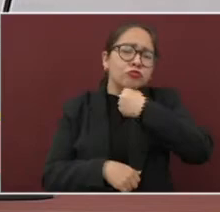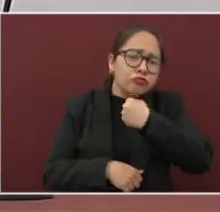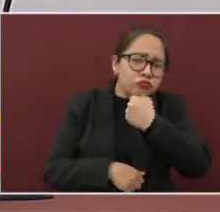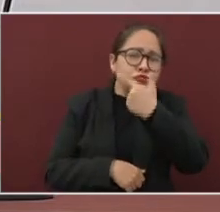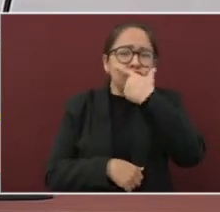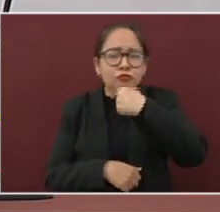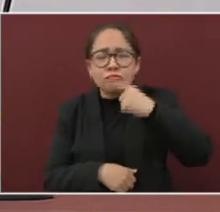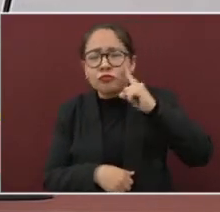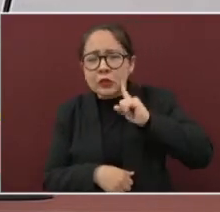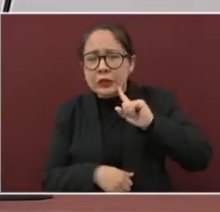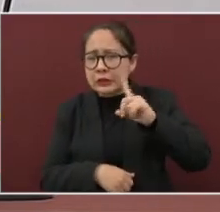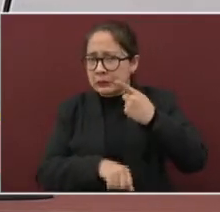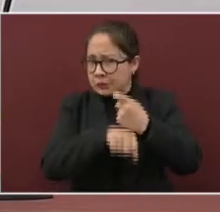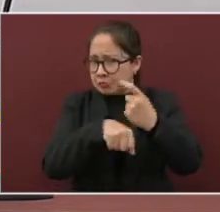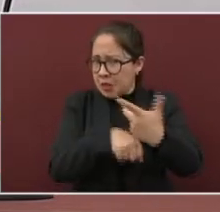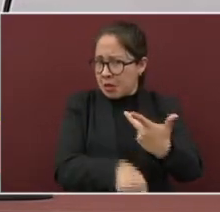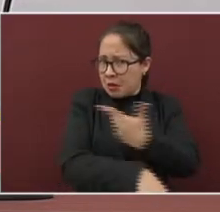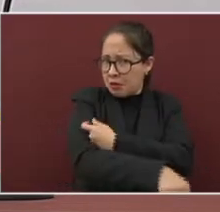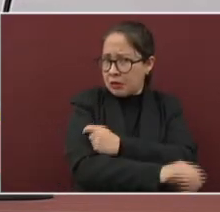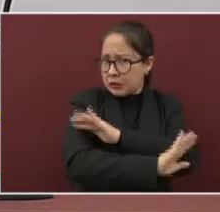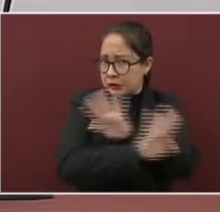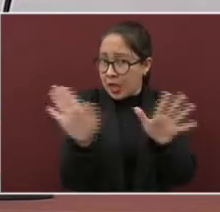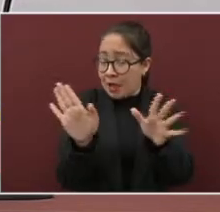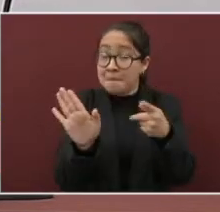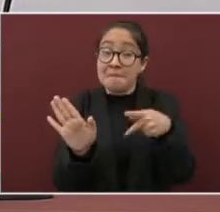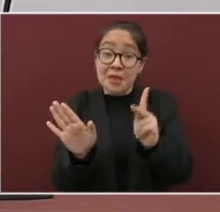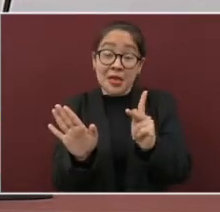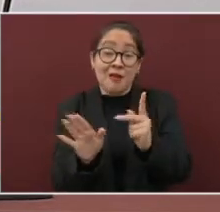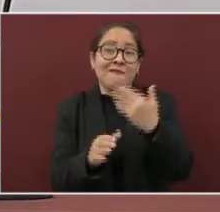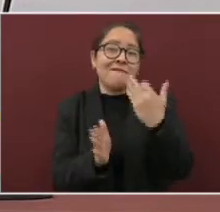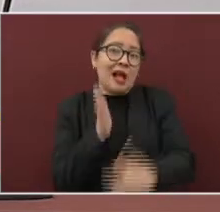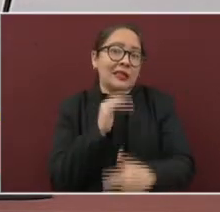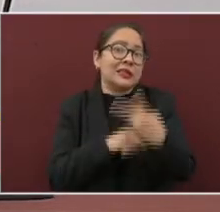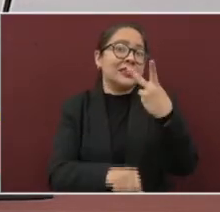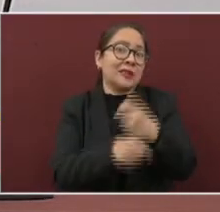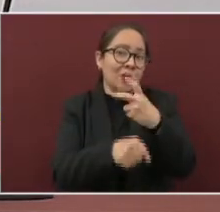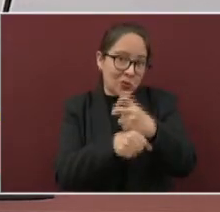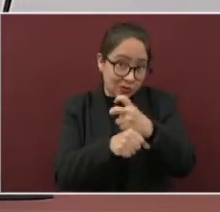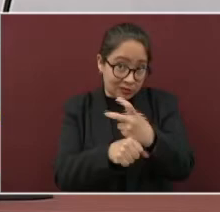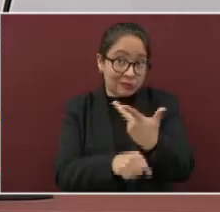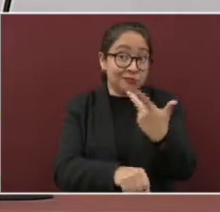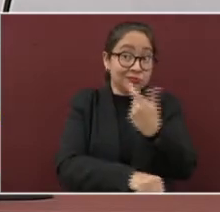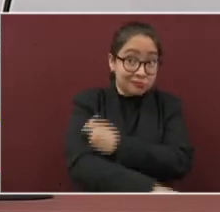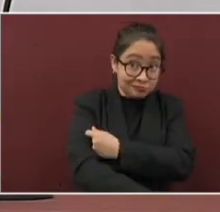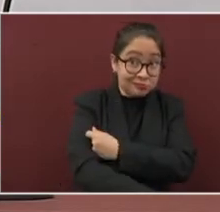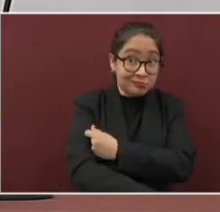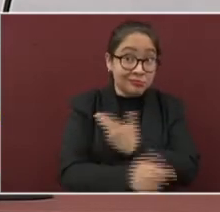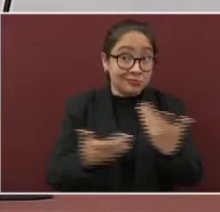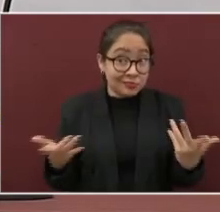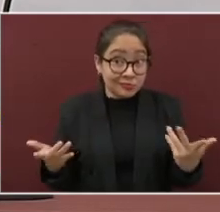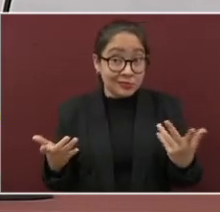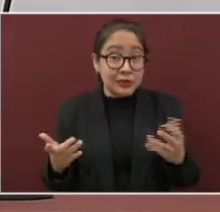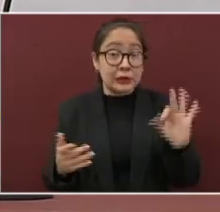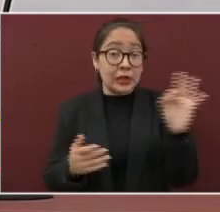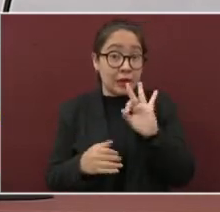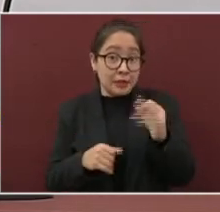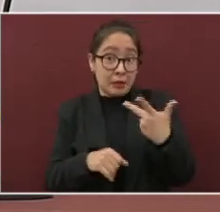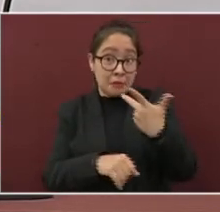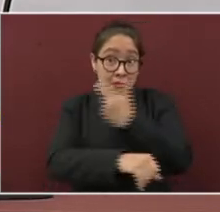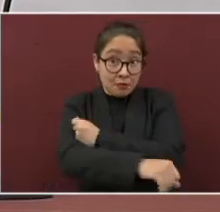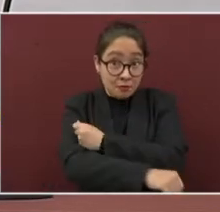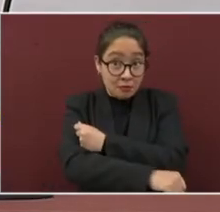tengan la primera vacuna, en muchos casos falta la segunda aplicación. Y aunque ya tengan la segunda dosis,